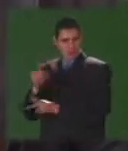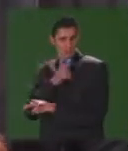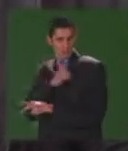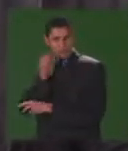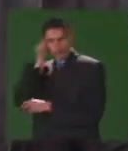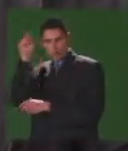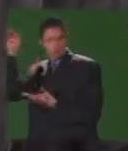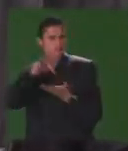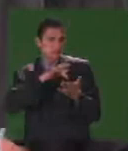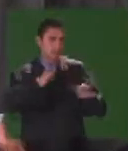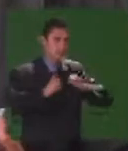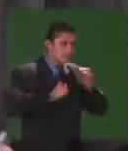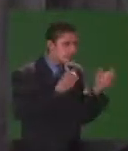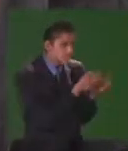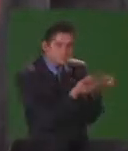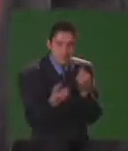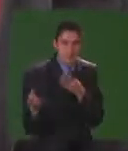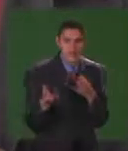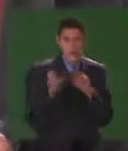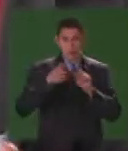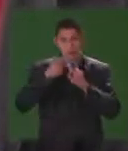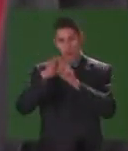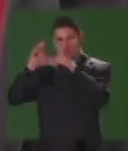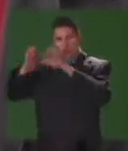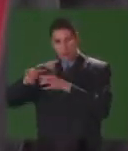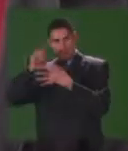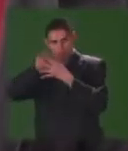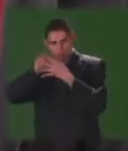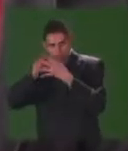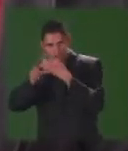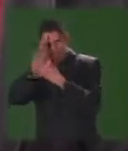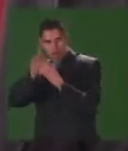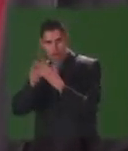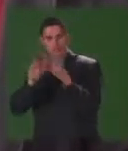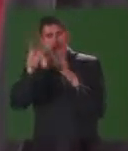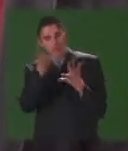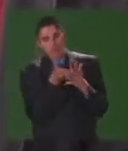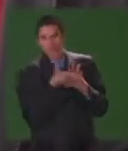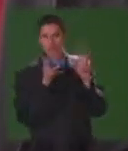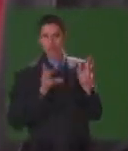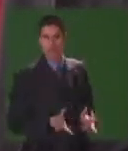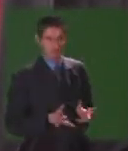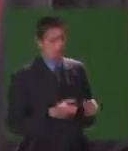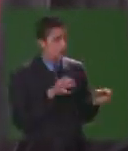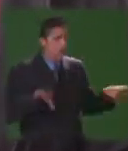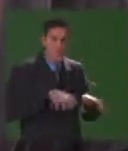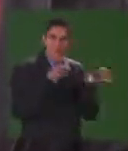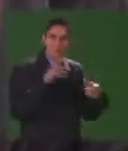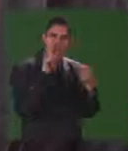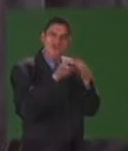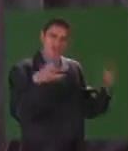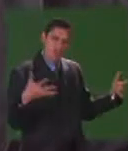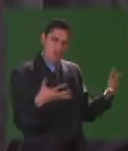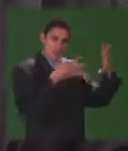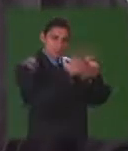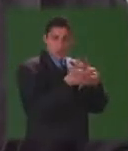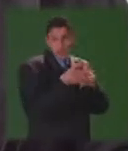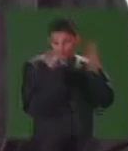entonces hacen clase hacen integración hacen actividades de integración y hacen como un papel de docente